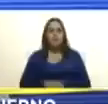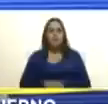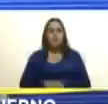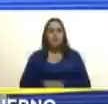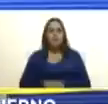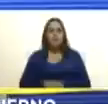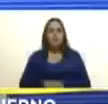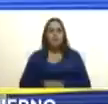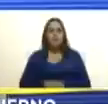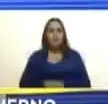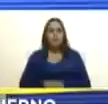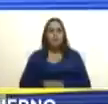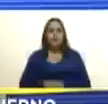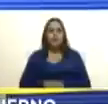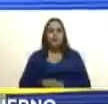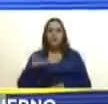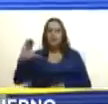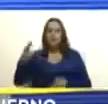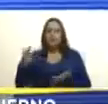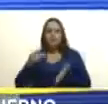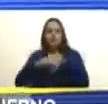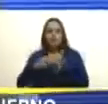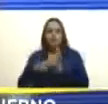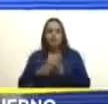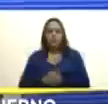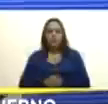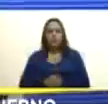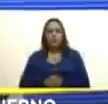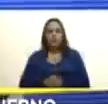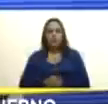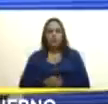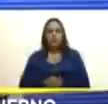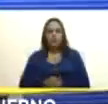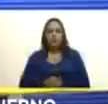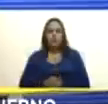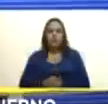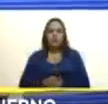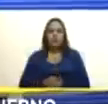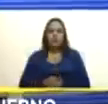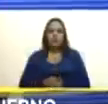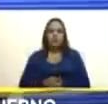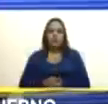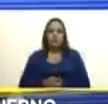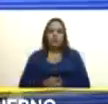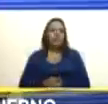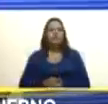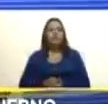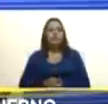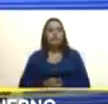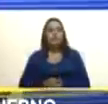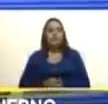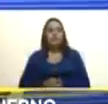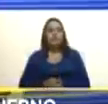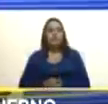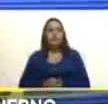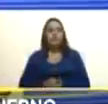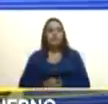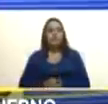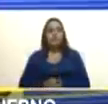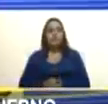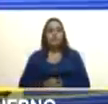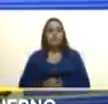la C ¿qué significa? Chief Executive Organization